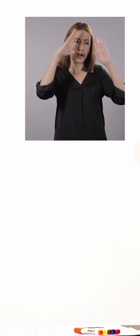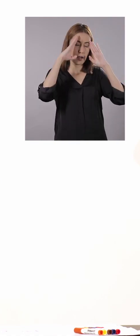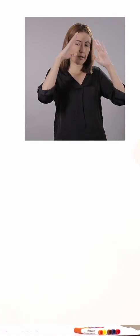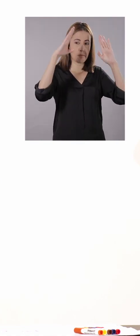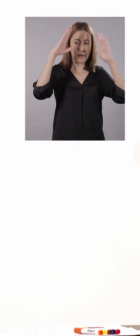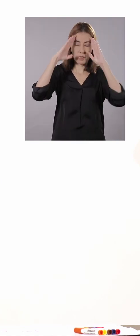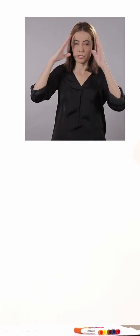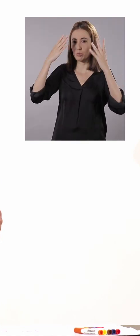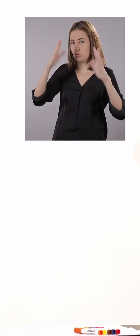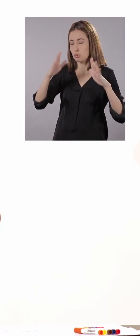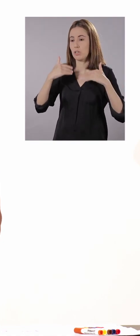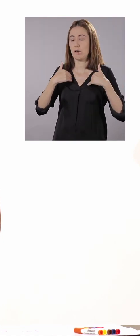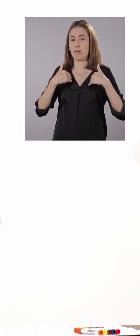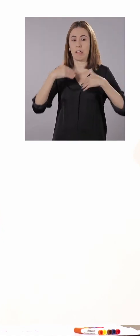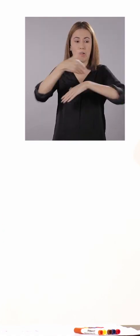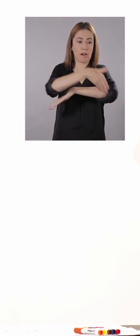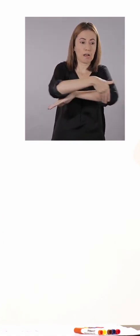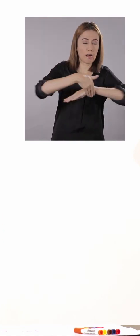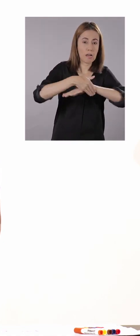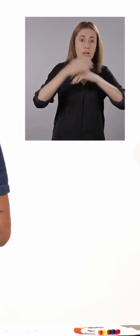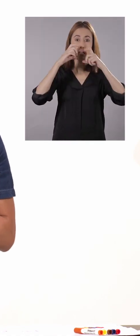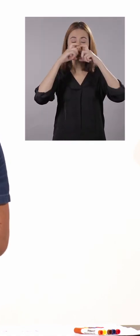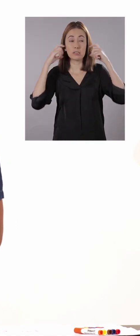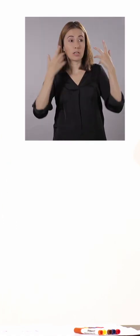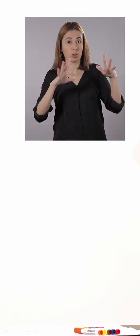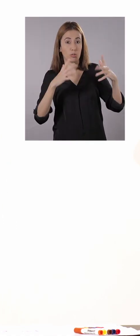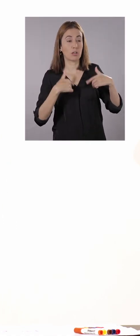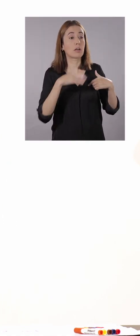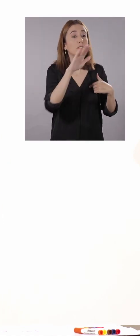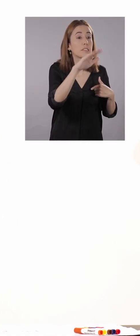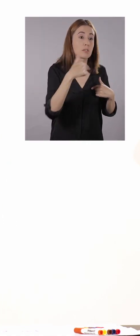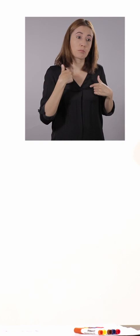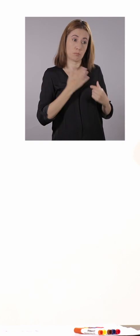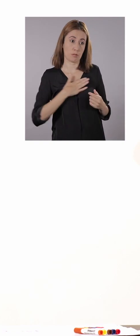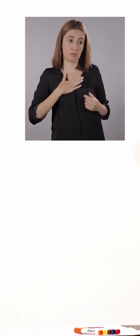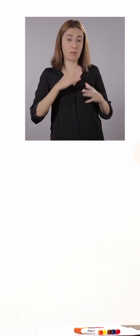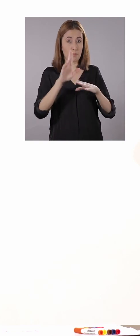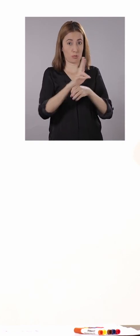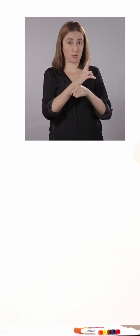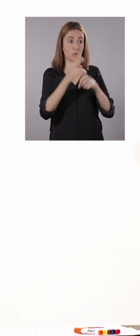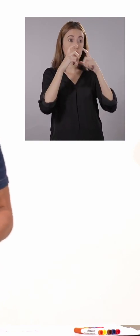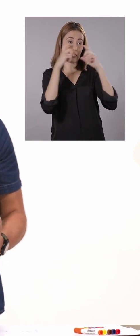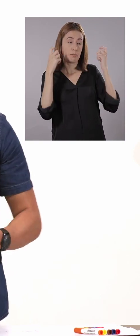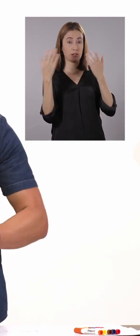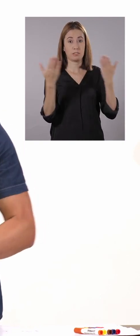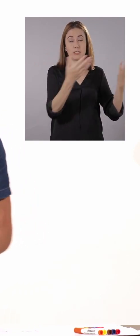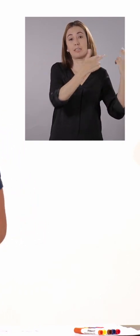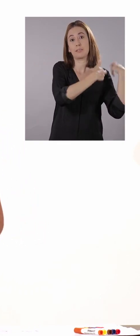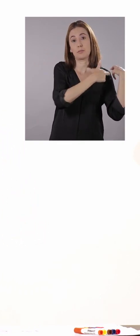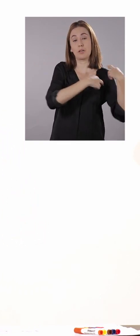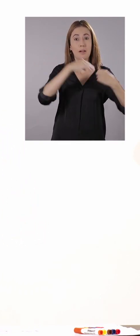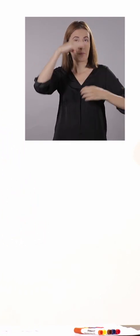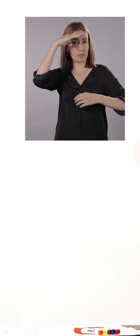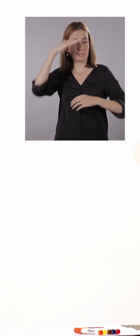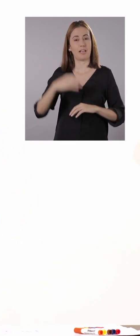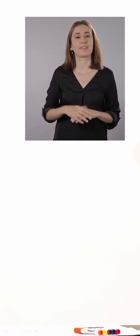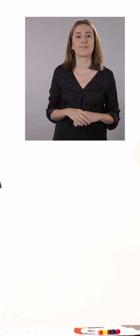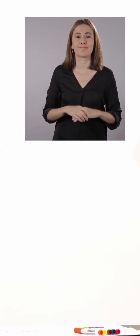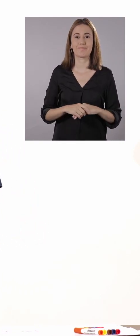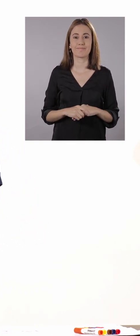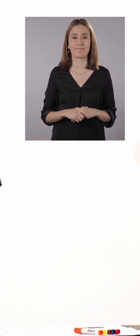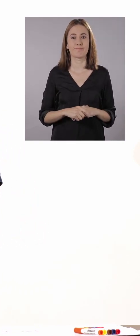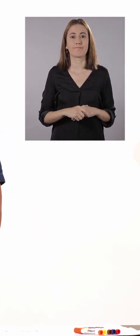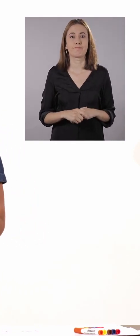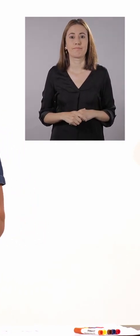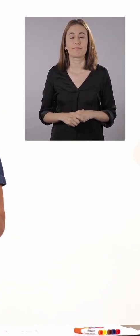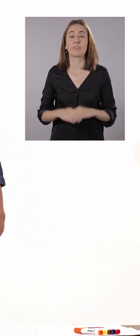alguien ve que pasa por la calle y está sin mascarilla, dice, señor, por favor, ¿puede usar la mascarilla? Y esa es una de las funciones de la Policía Nacional. Ok.